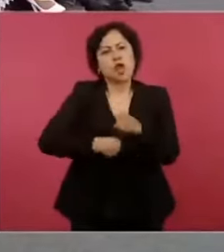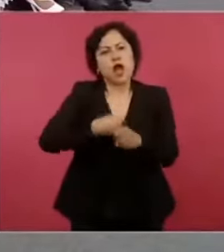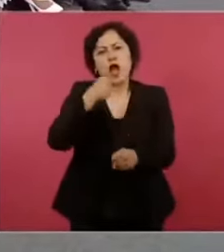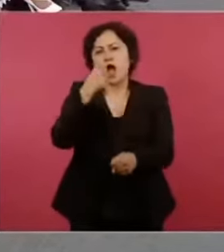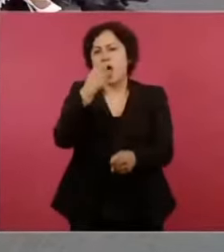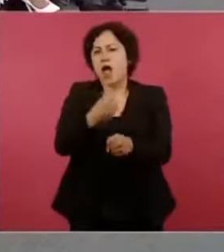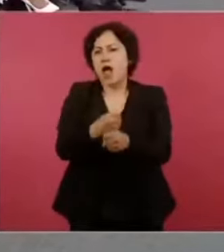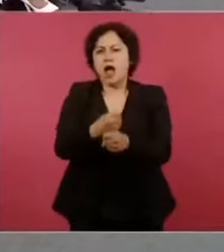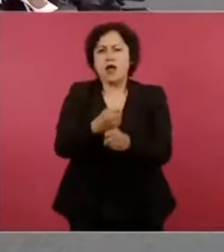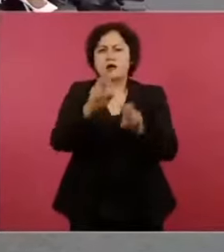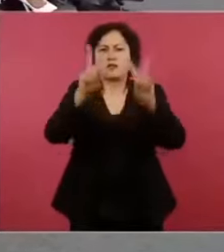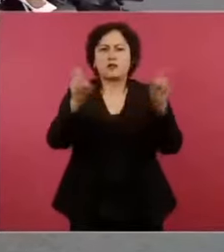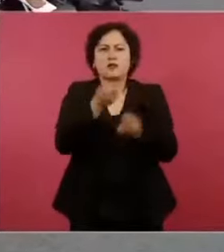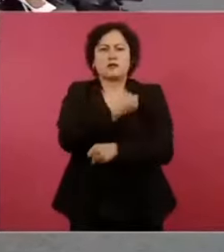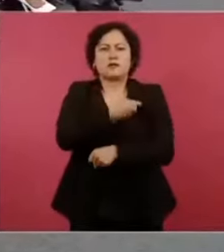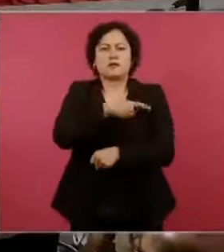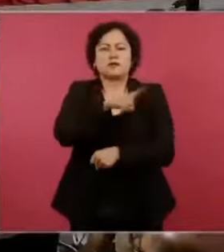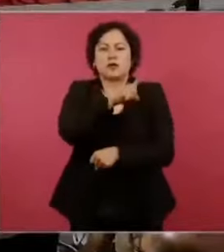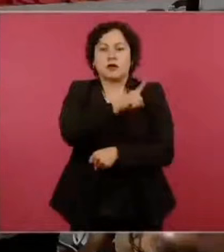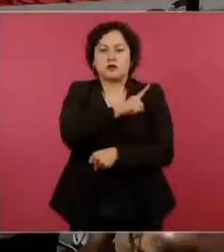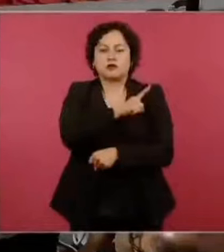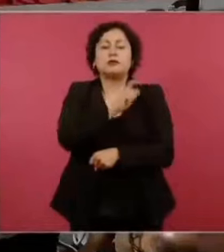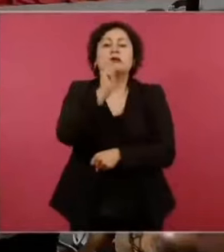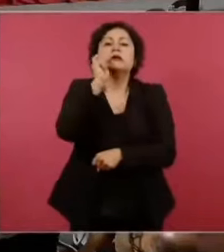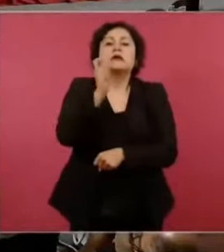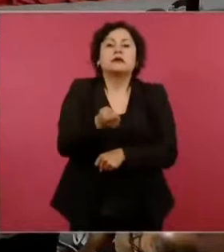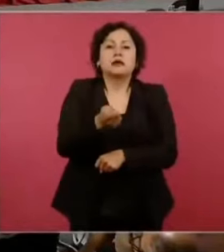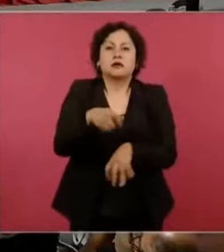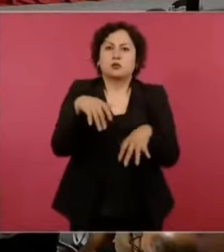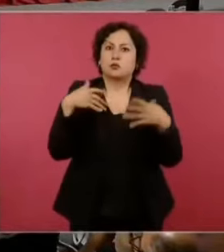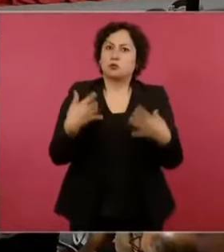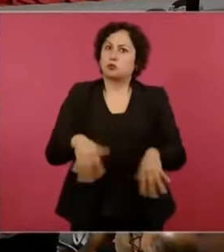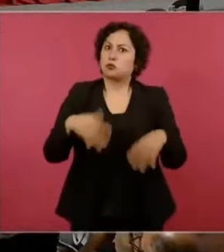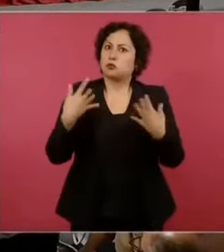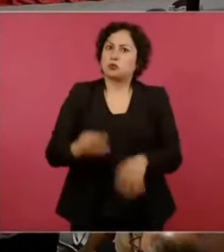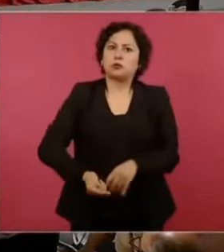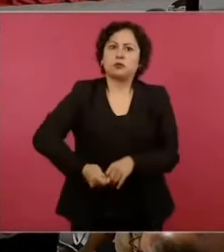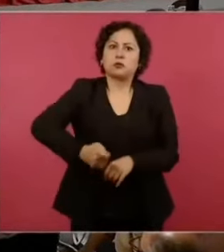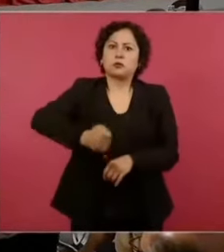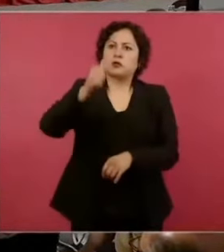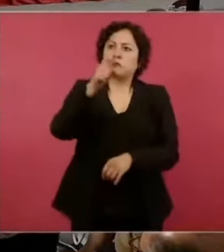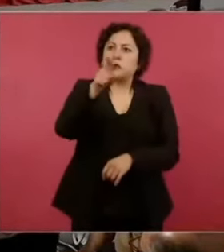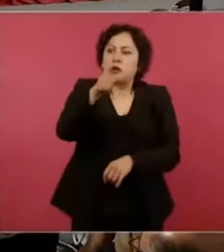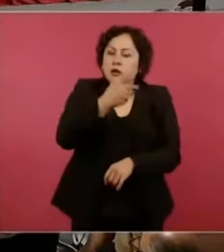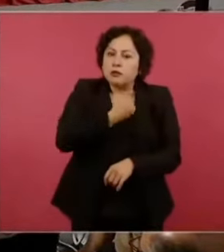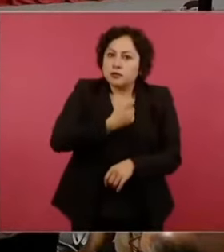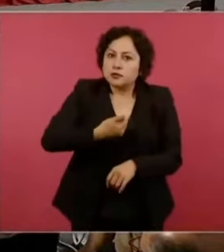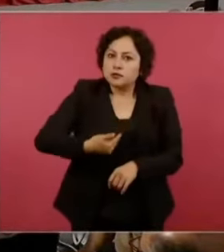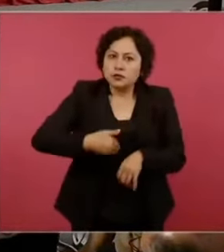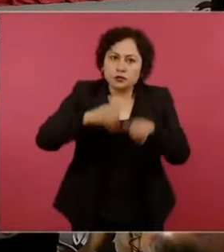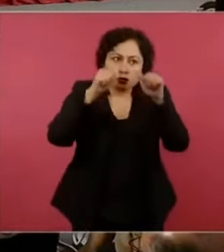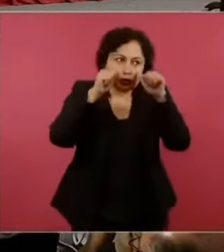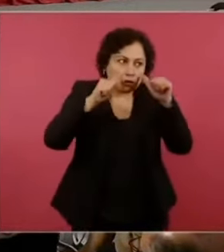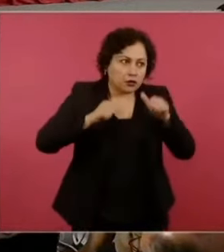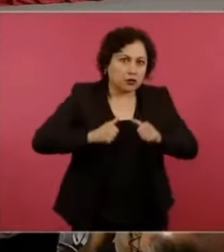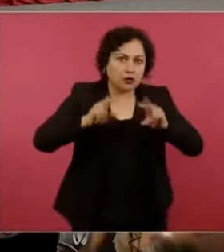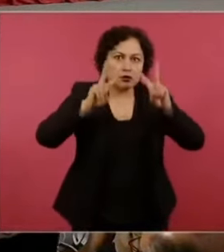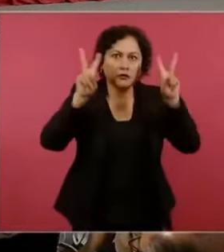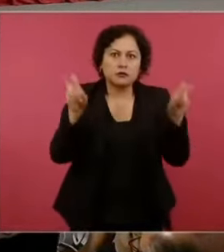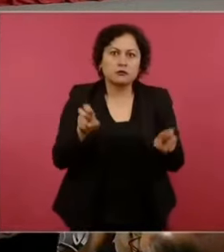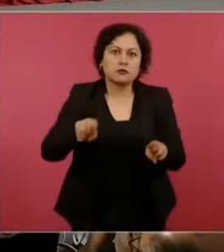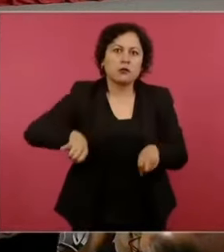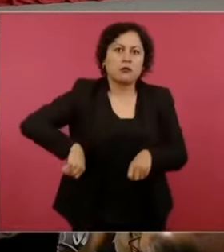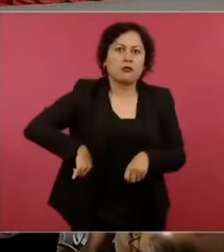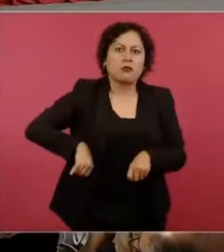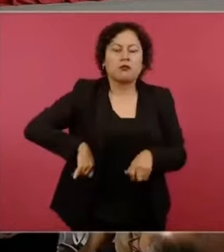nunca habíamos visto el interés de un presidente de la República en el tema de la salud, como lo hemos visto en usted,